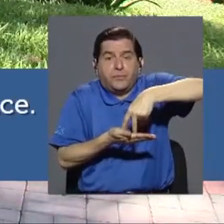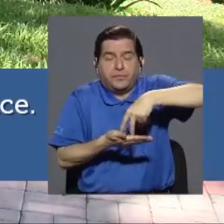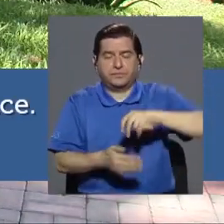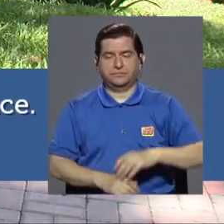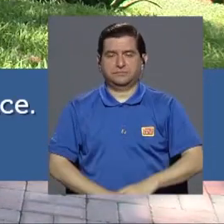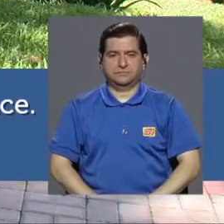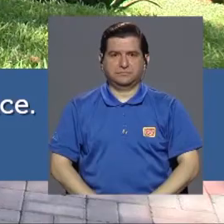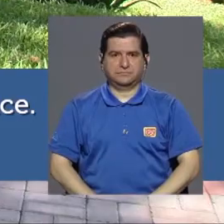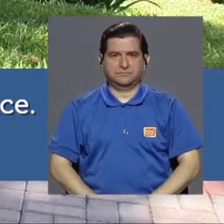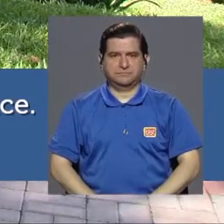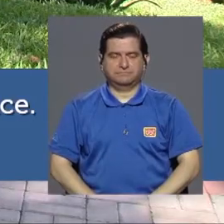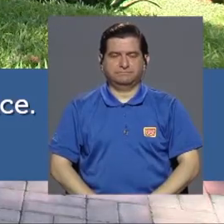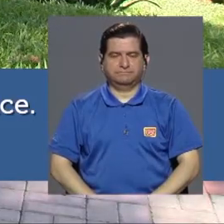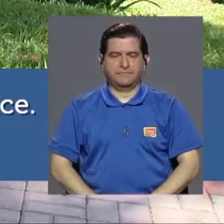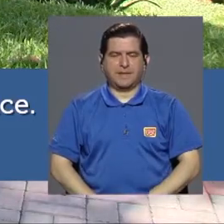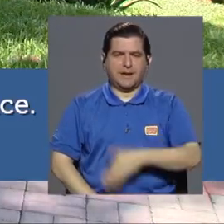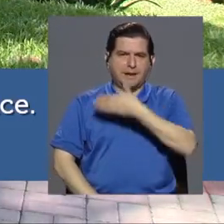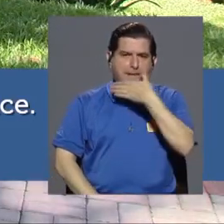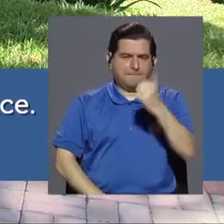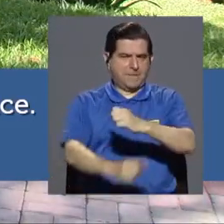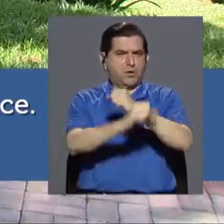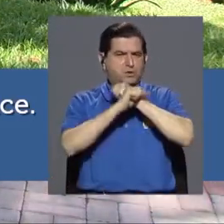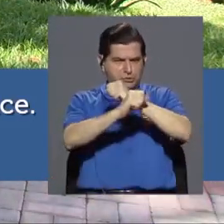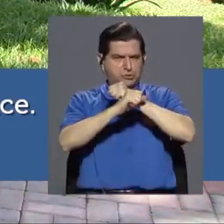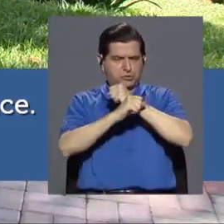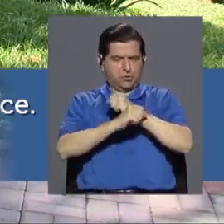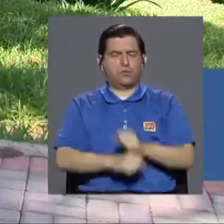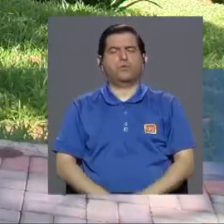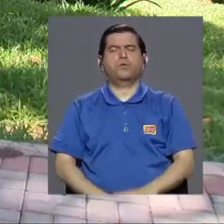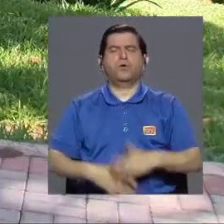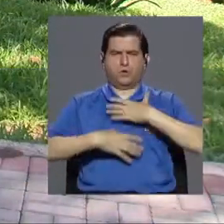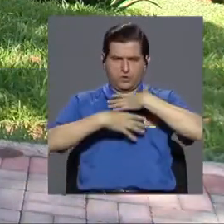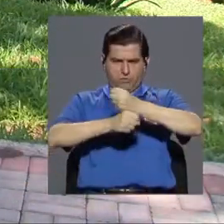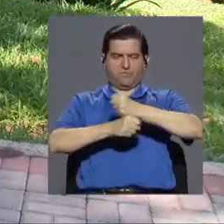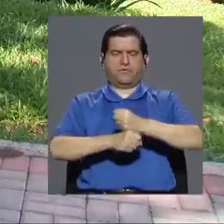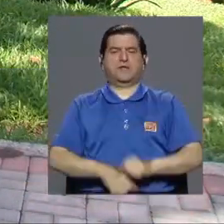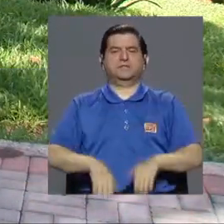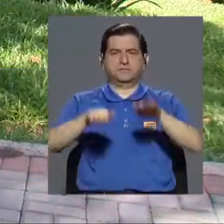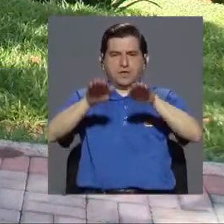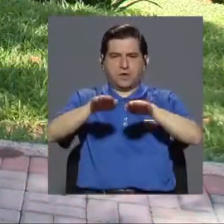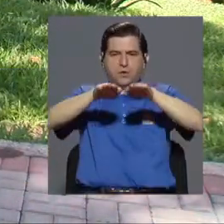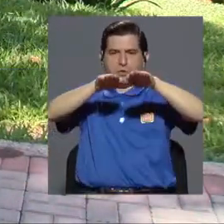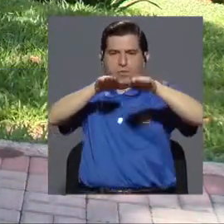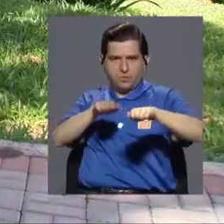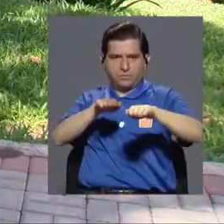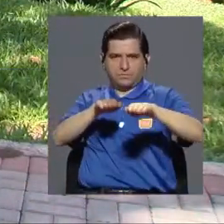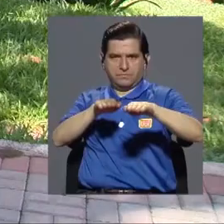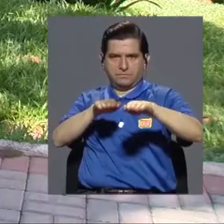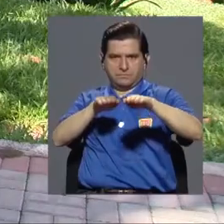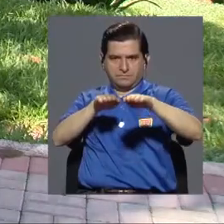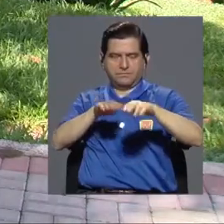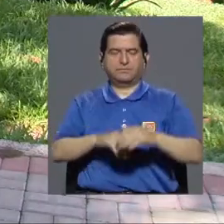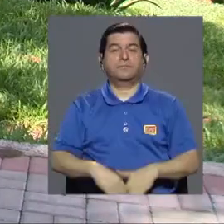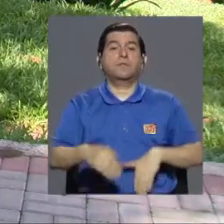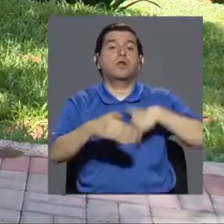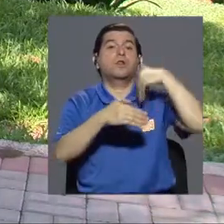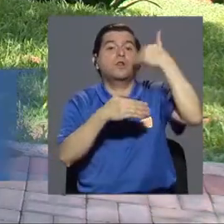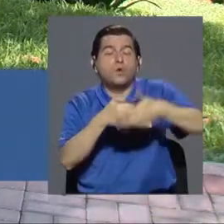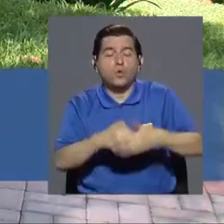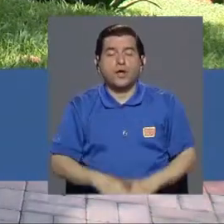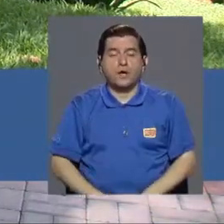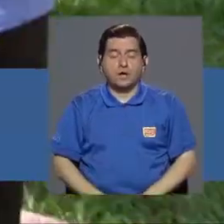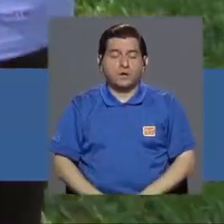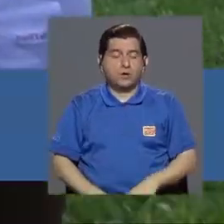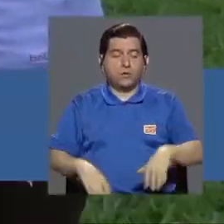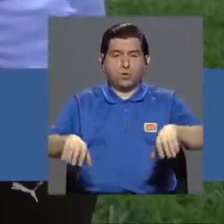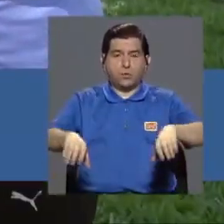entonces para mejor seguridad mayor confianza los pies van uno adelante del otro posteriormente